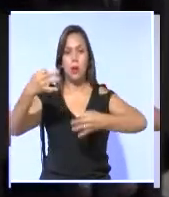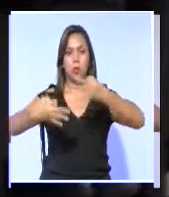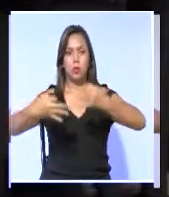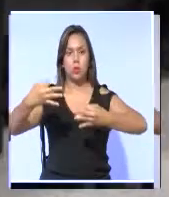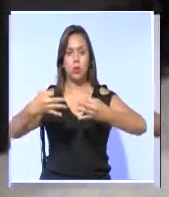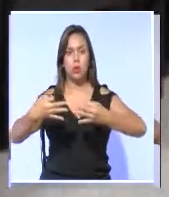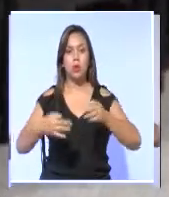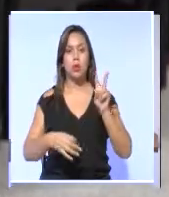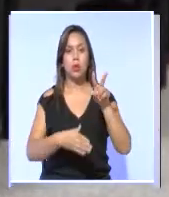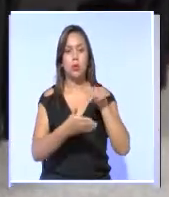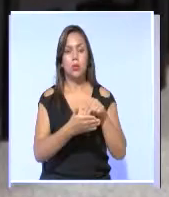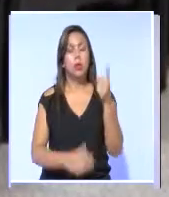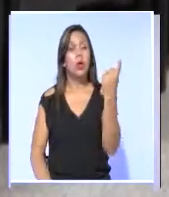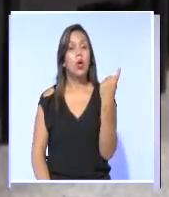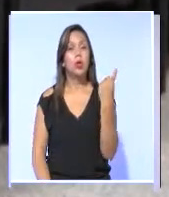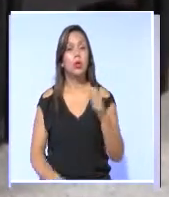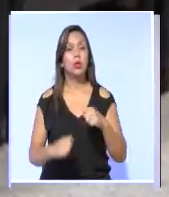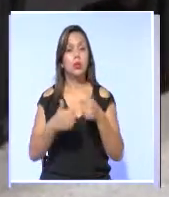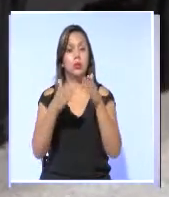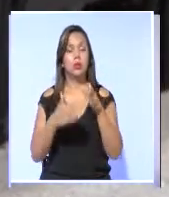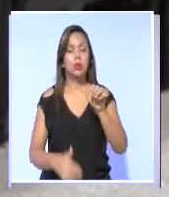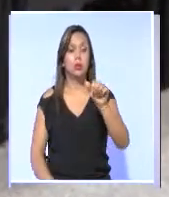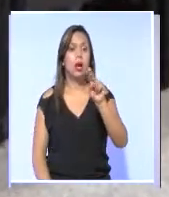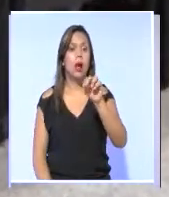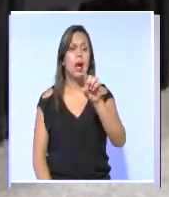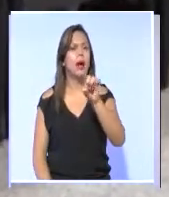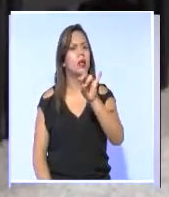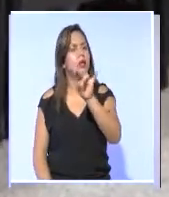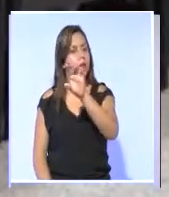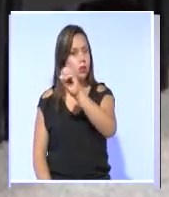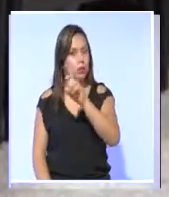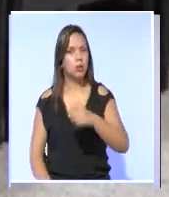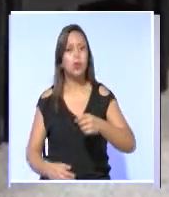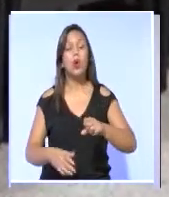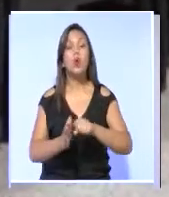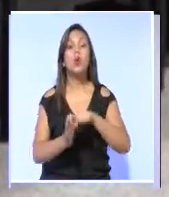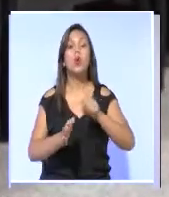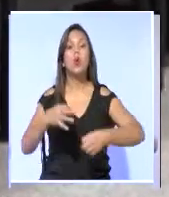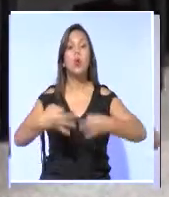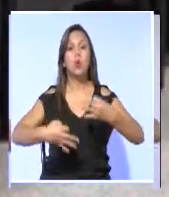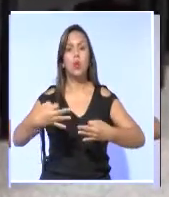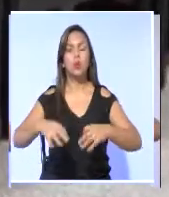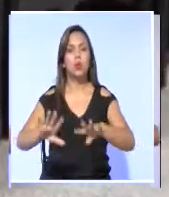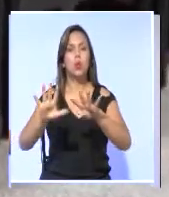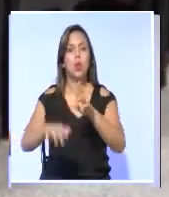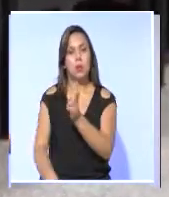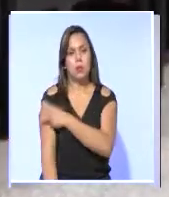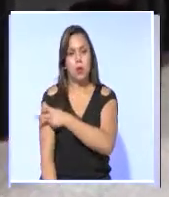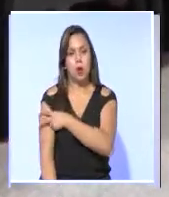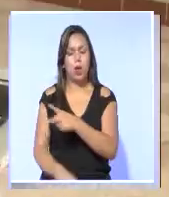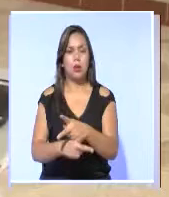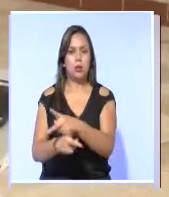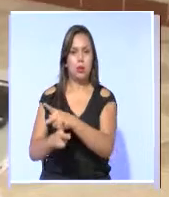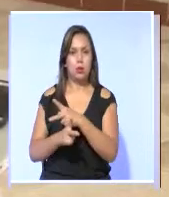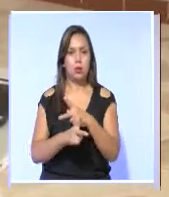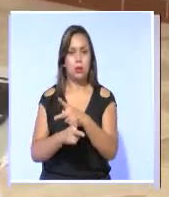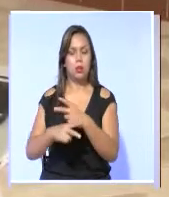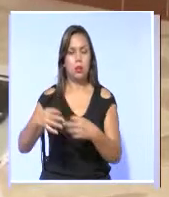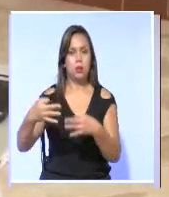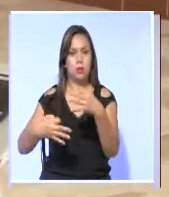pues en el 2011 el exasambleísta Mauro Andino pidió el juicio político en contra de nueve vocales del Consejo de la Judicatura,